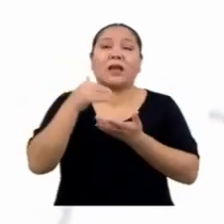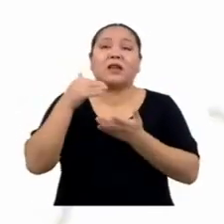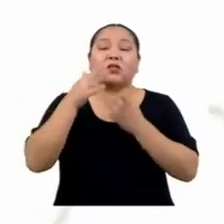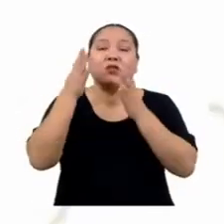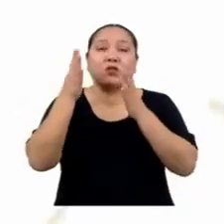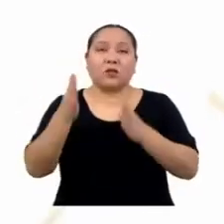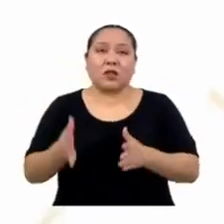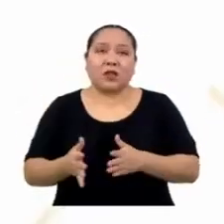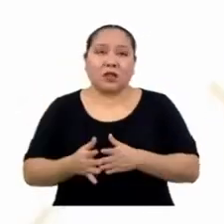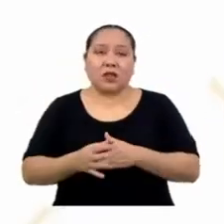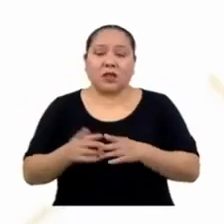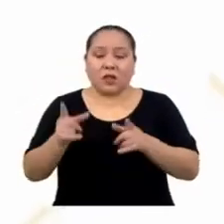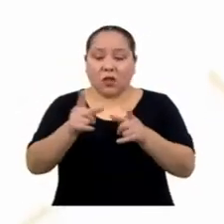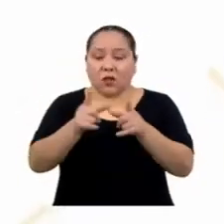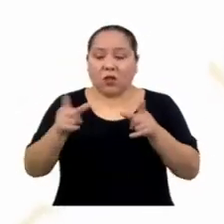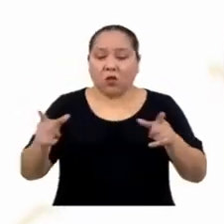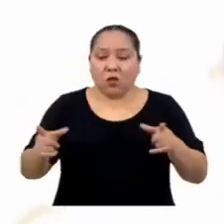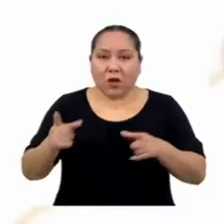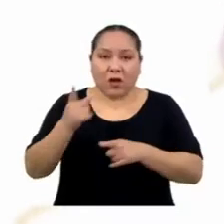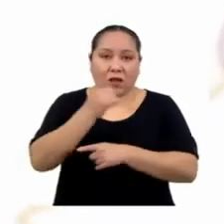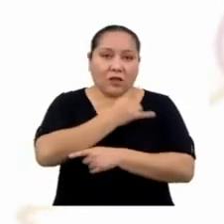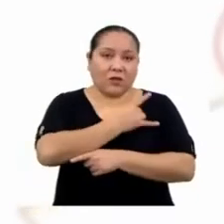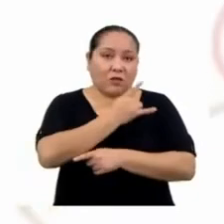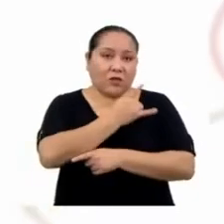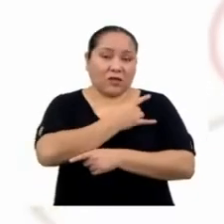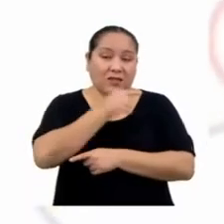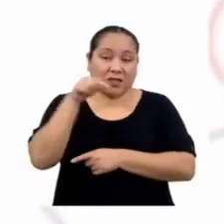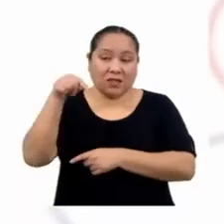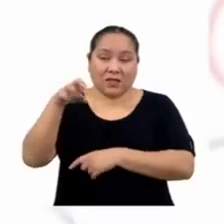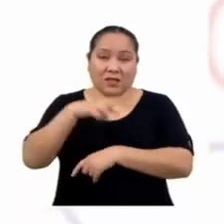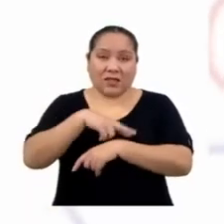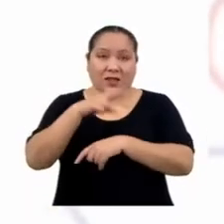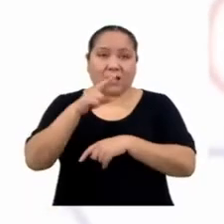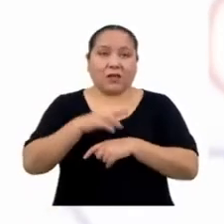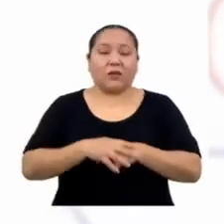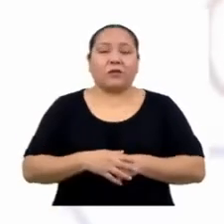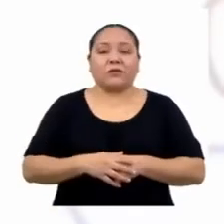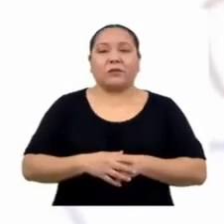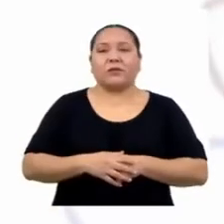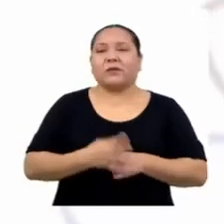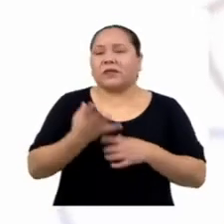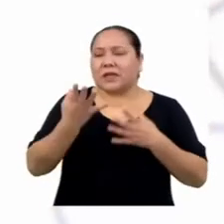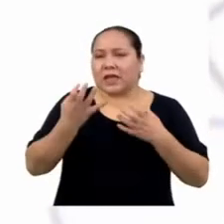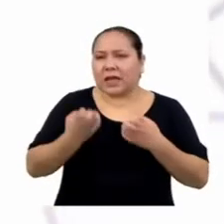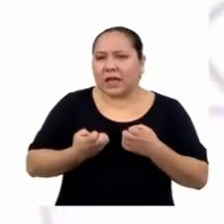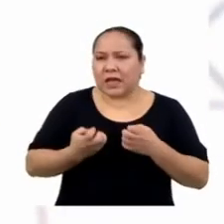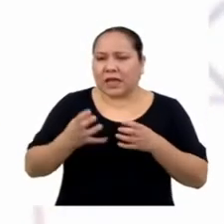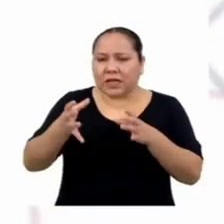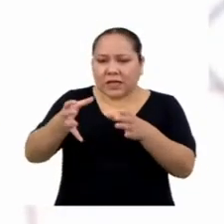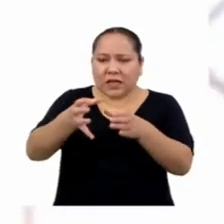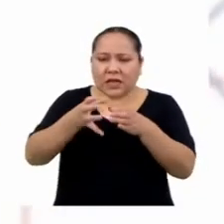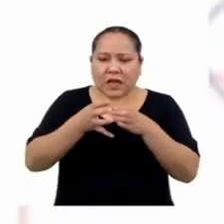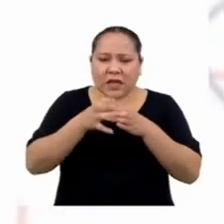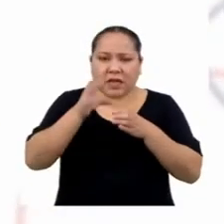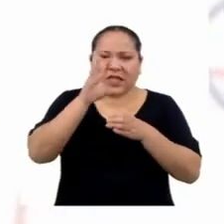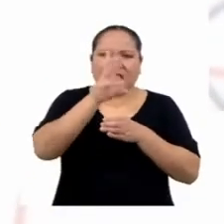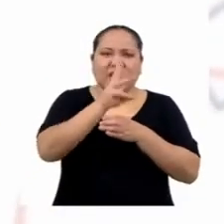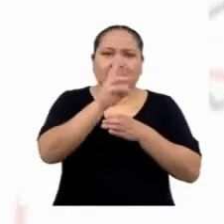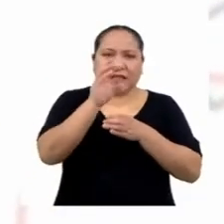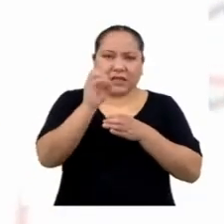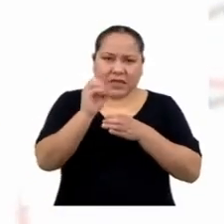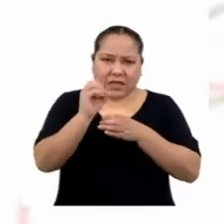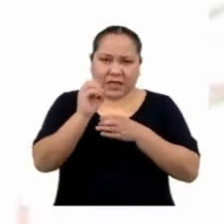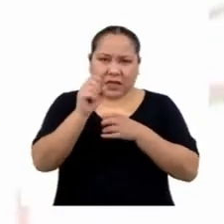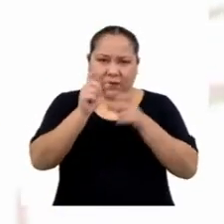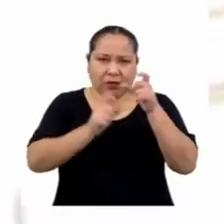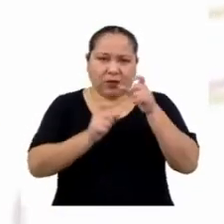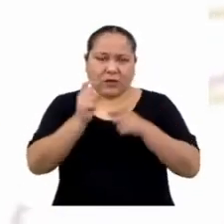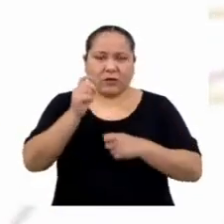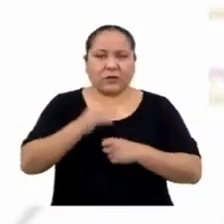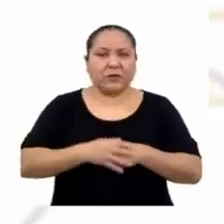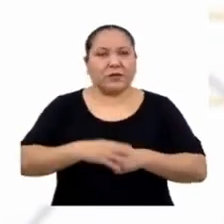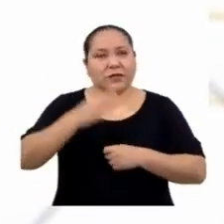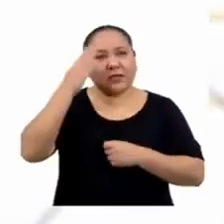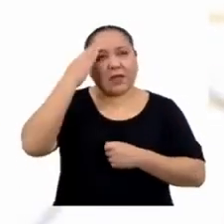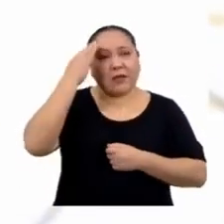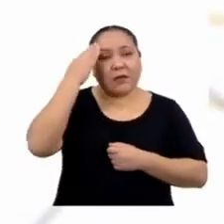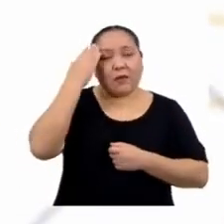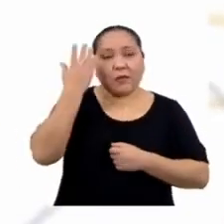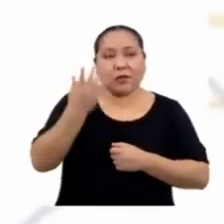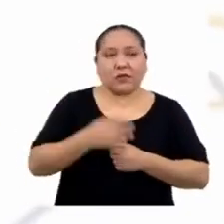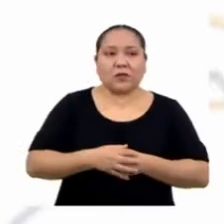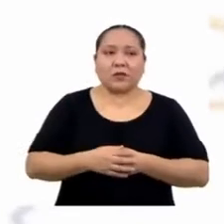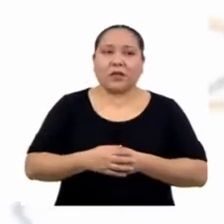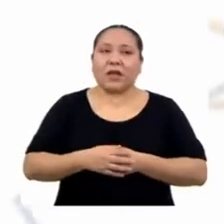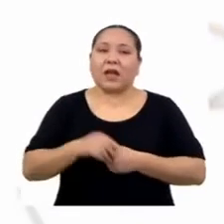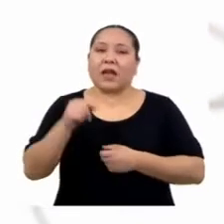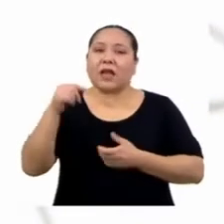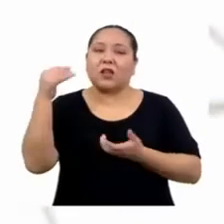área de ingeniería de una universidad de la región. Y se desea tener una muestra de 60 de ellos. Sabemos que los estudiantes de